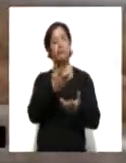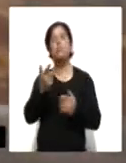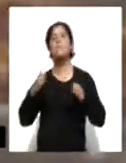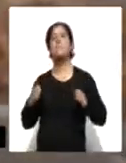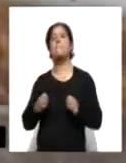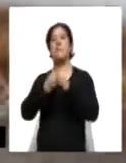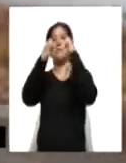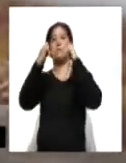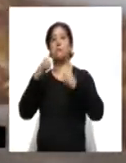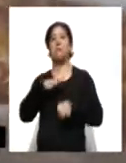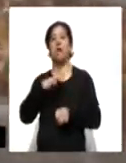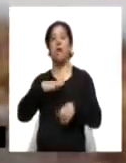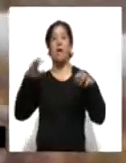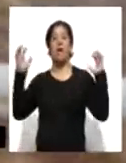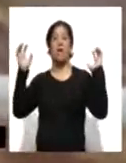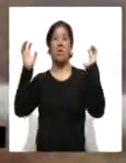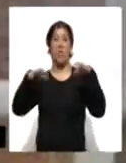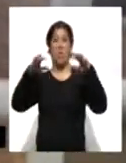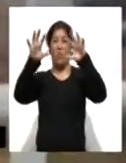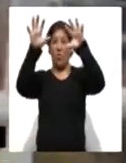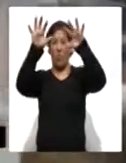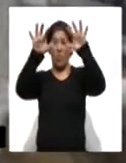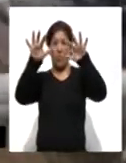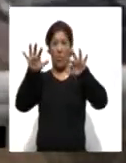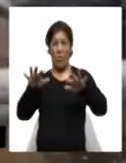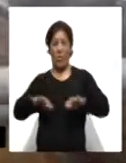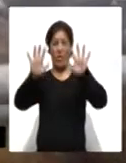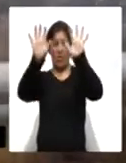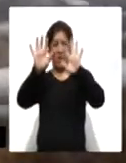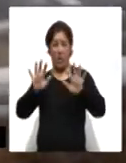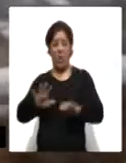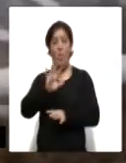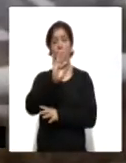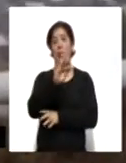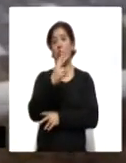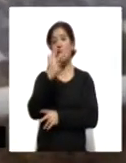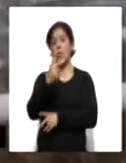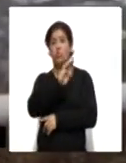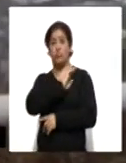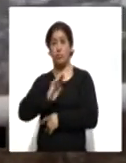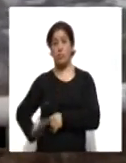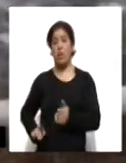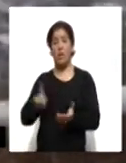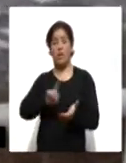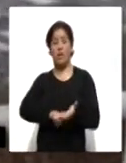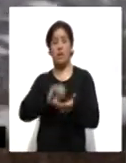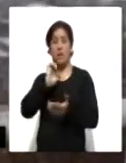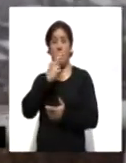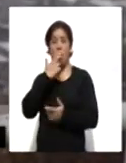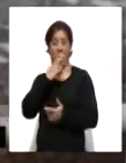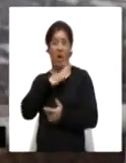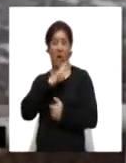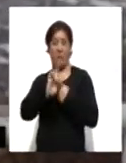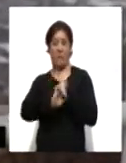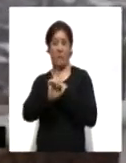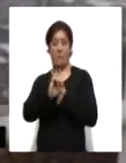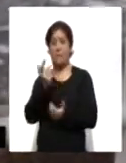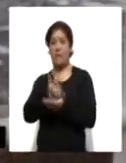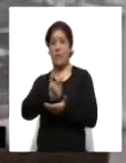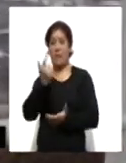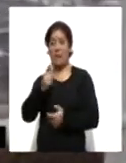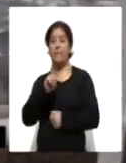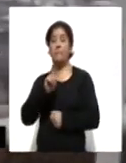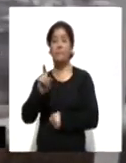emergencia por nevada y helada severa para 48 municipios de la entidad que resultaron afectados. La Coordinación Estatal de